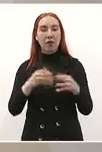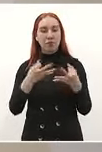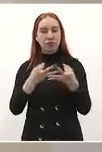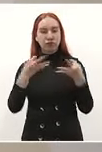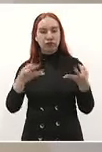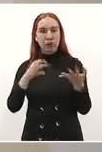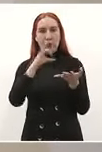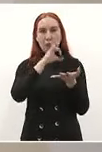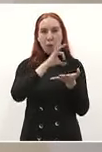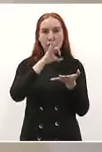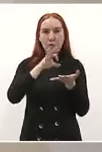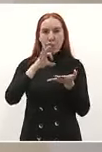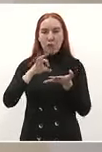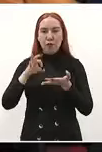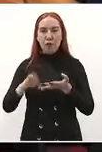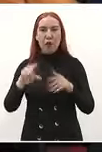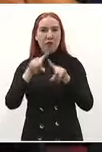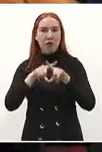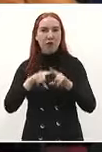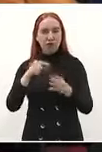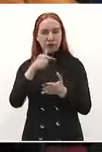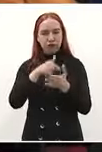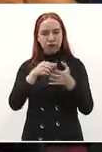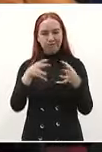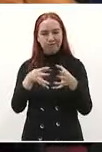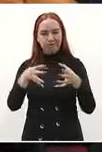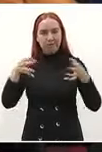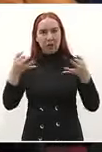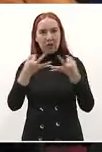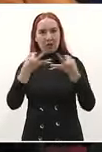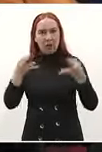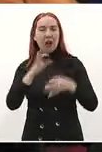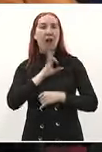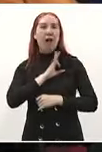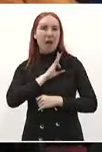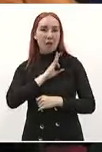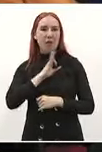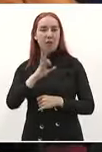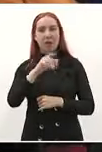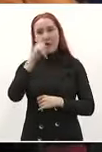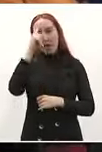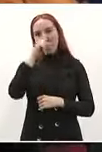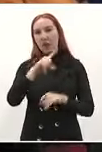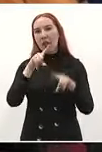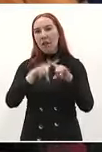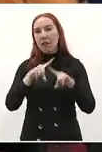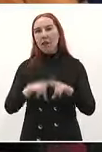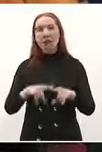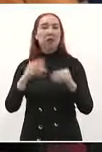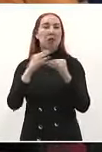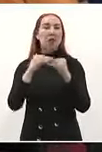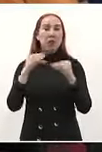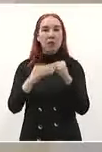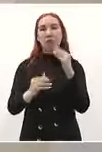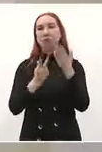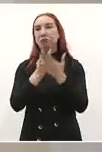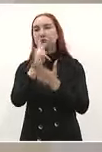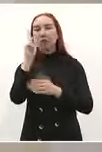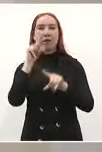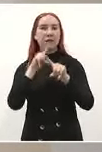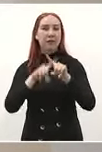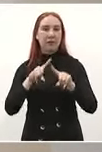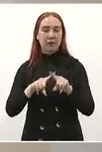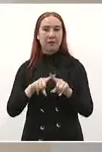484 hectáreas para eso les va a alcanzar el fertilizante vamos